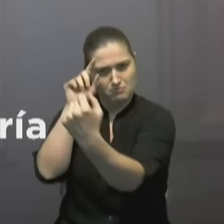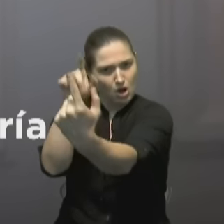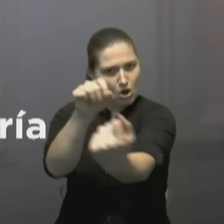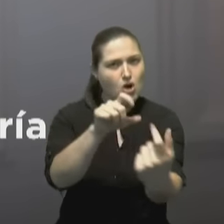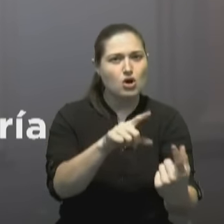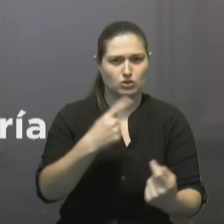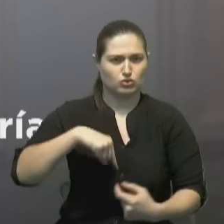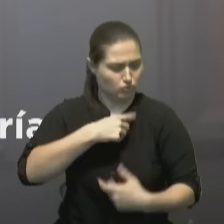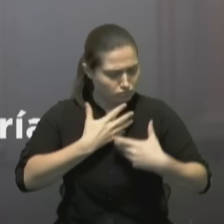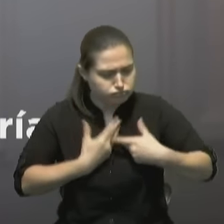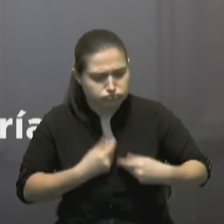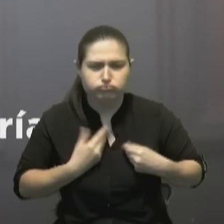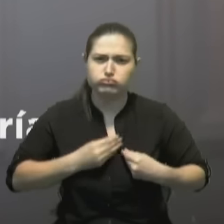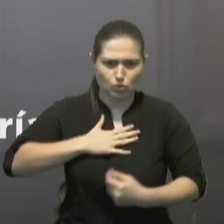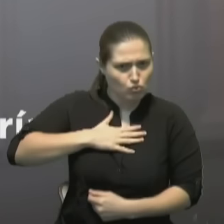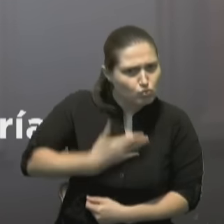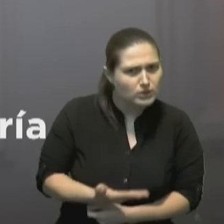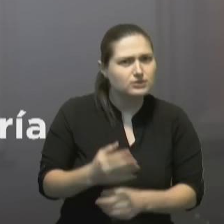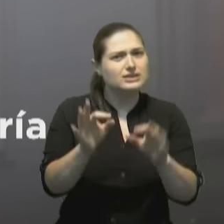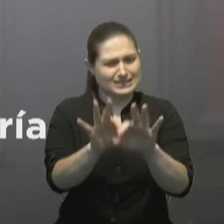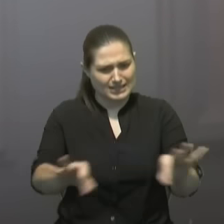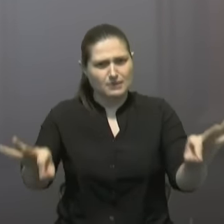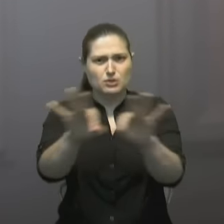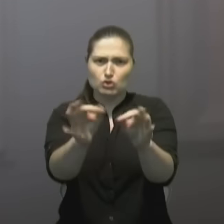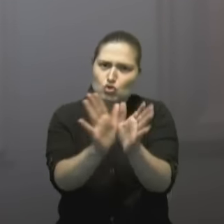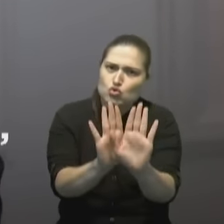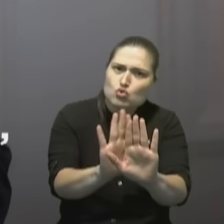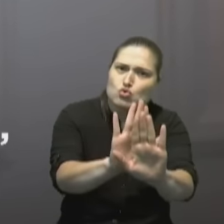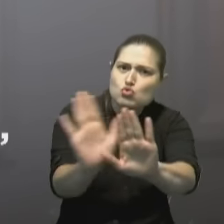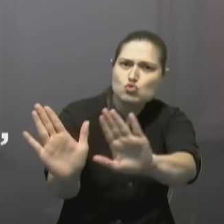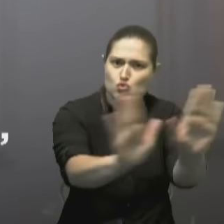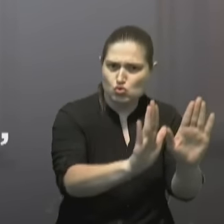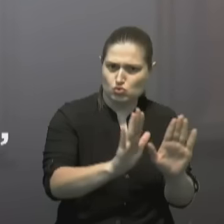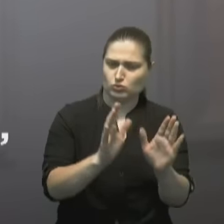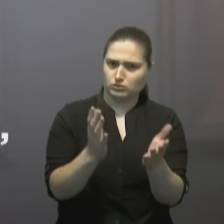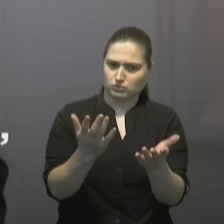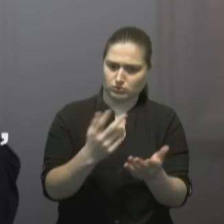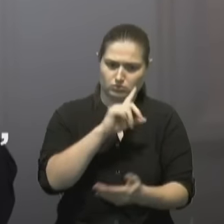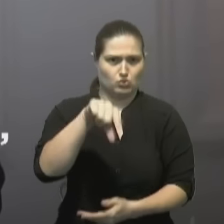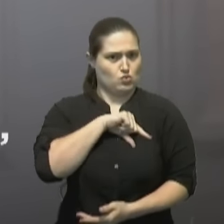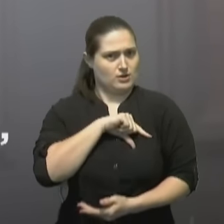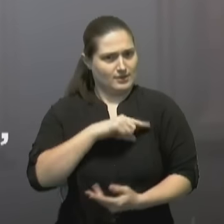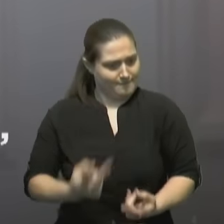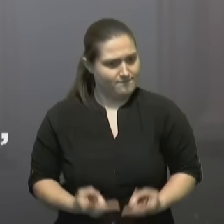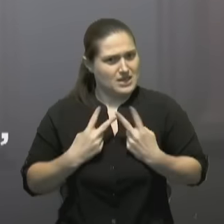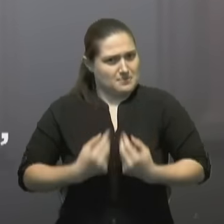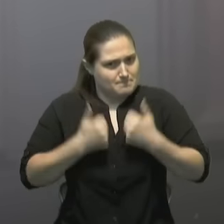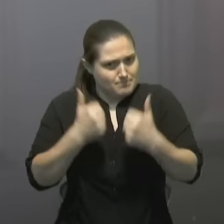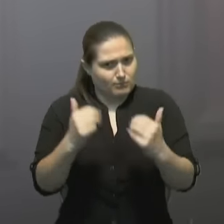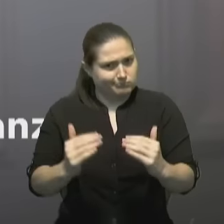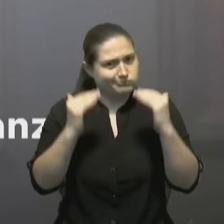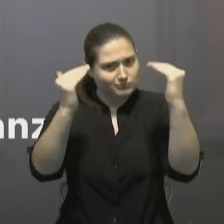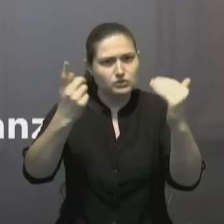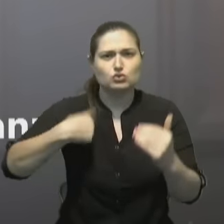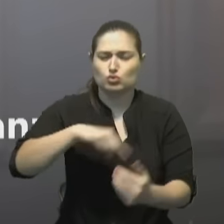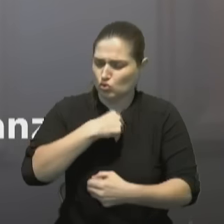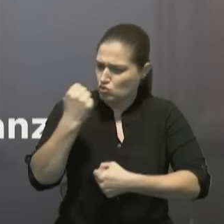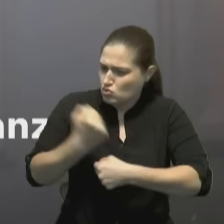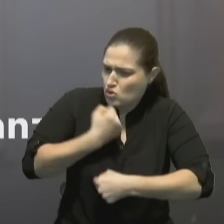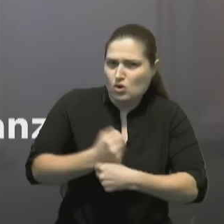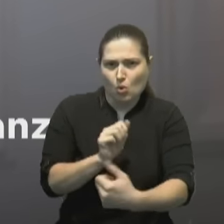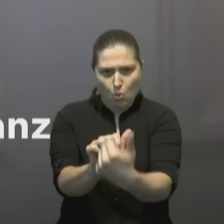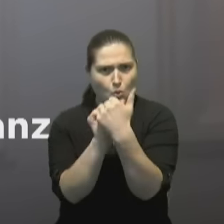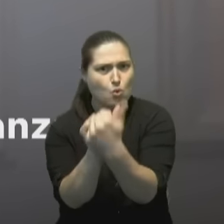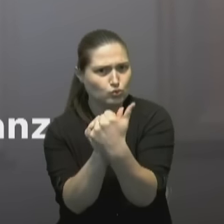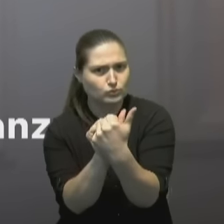y siempre buscando el bienestar de la mayoría. Como siempre, seguiré trabajando junto a ti para que nuestra